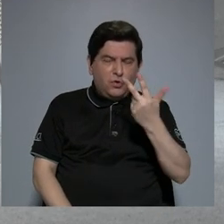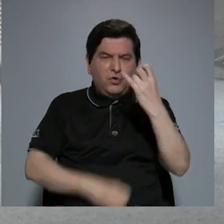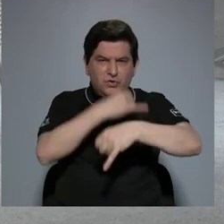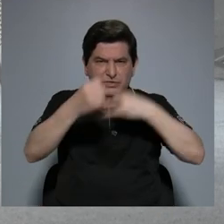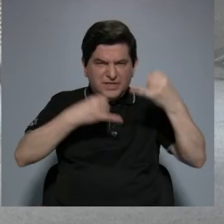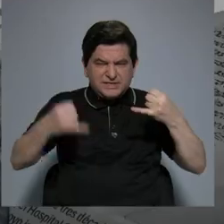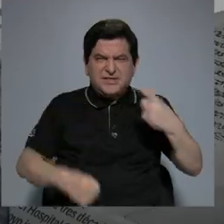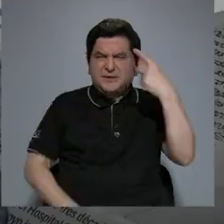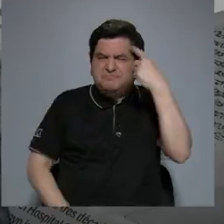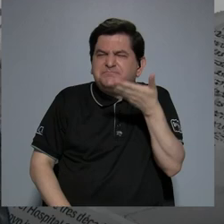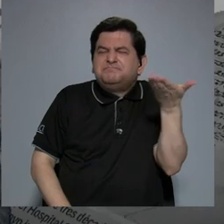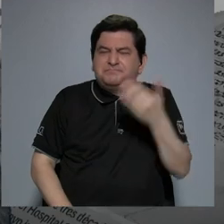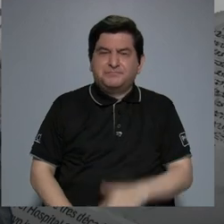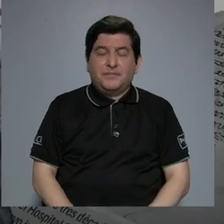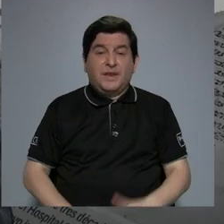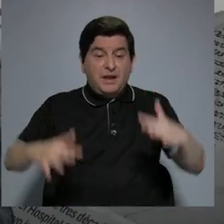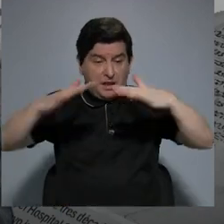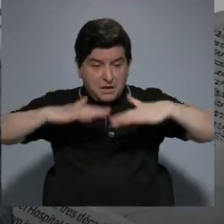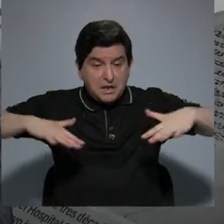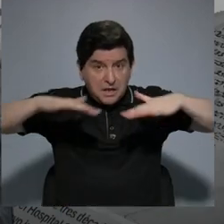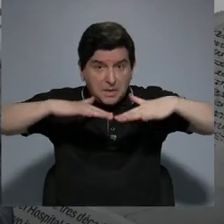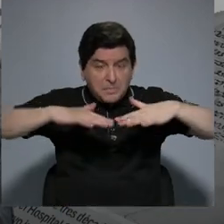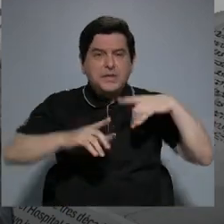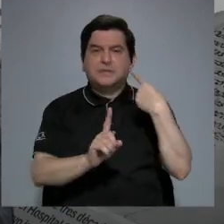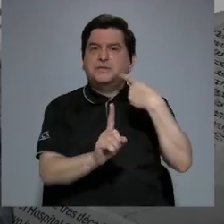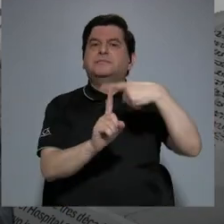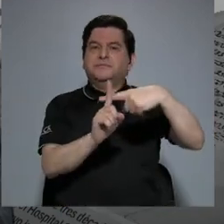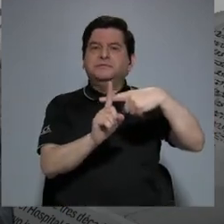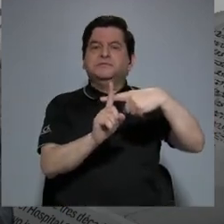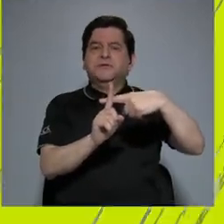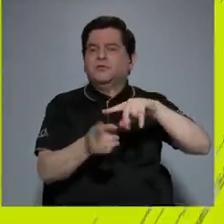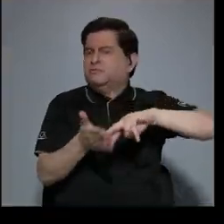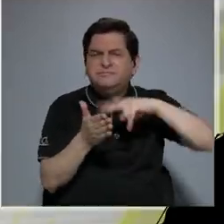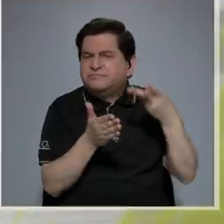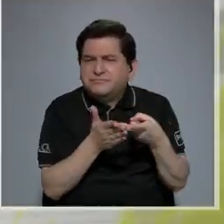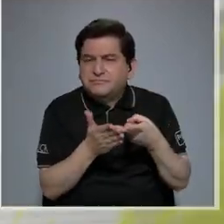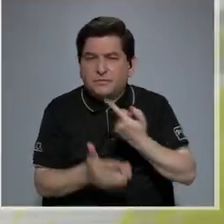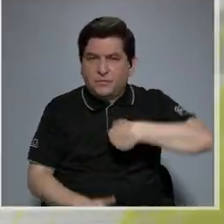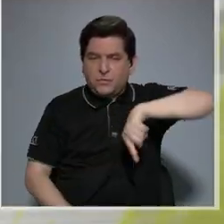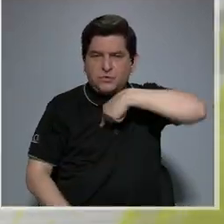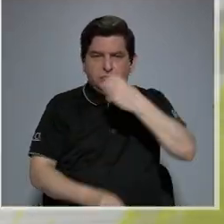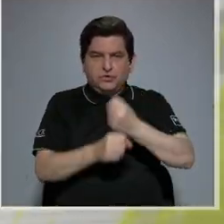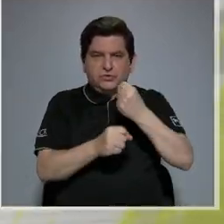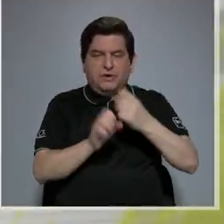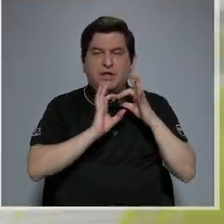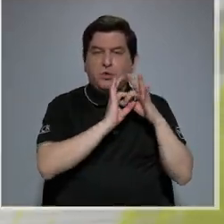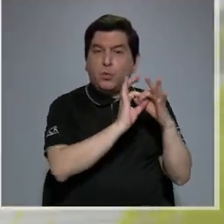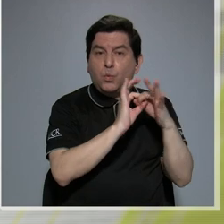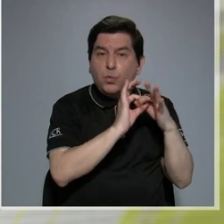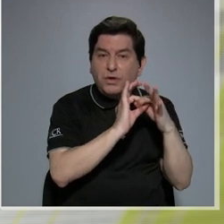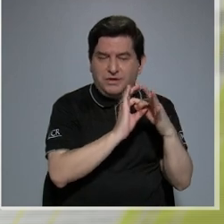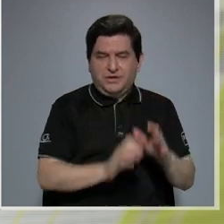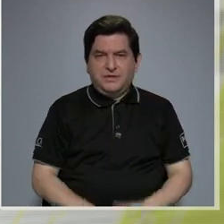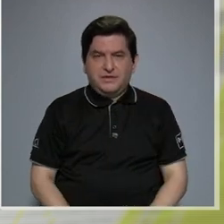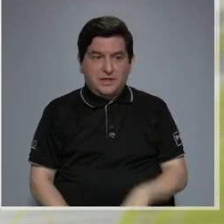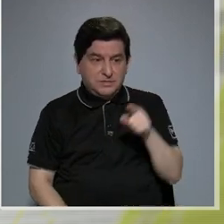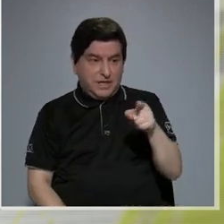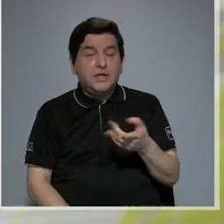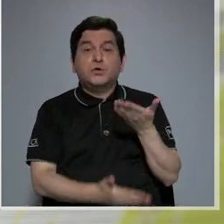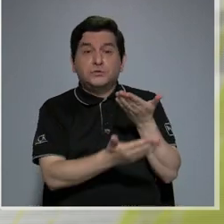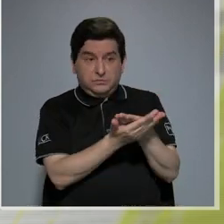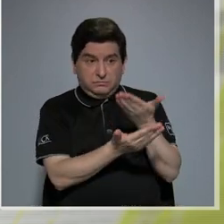idioma? Sí, es un ambiente muy positivo en el sentido de que estamos trabajando mano a mano, están tomando las